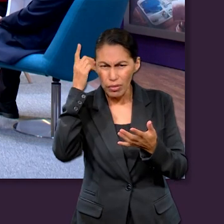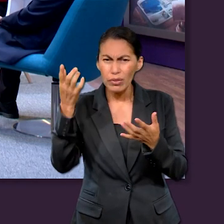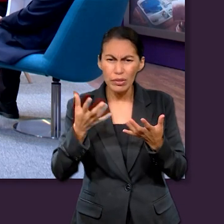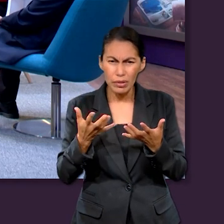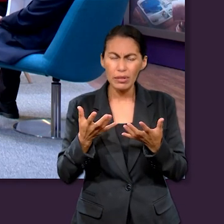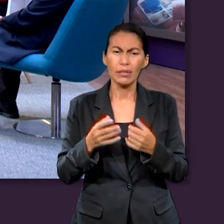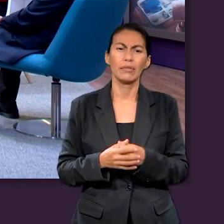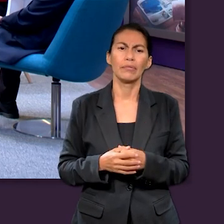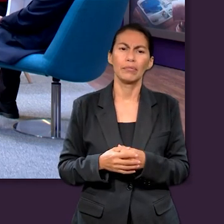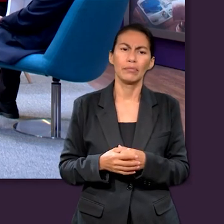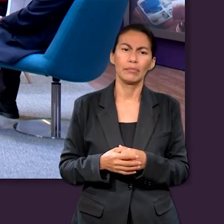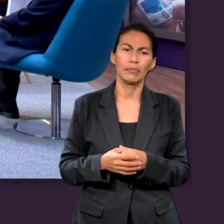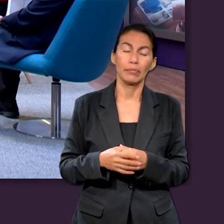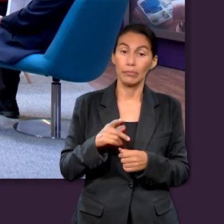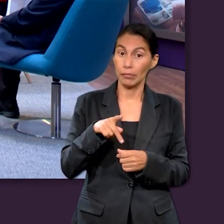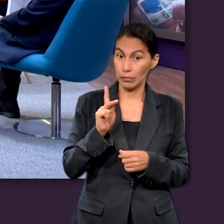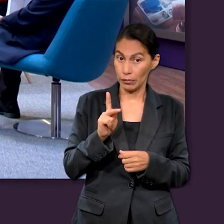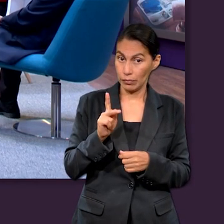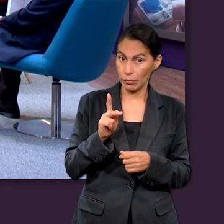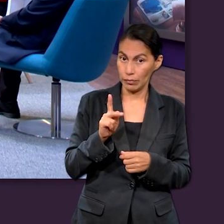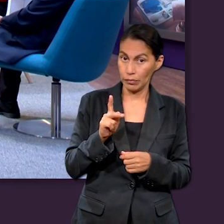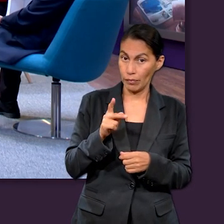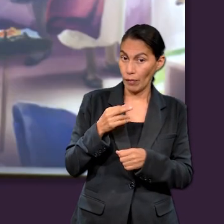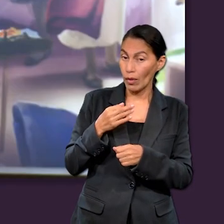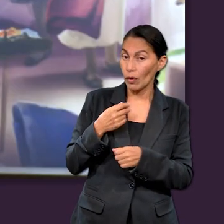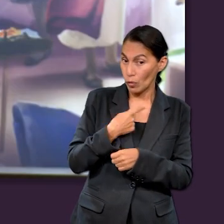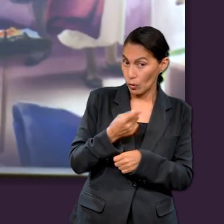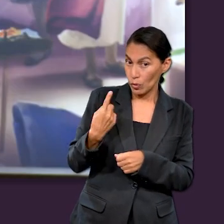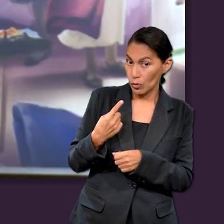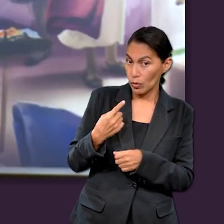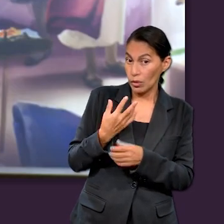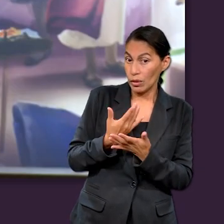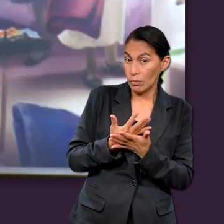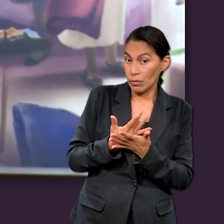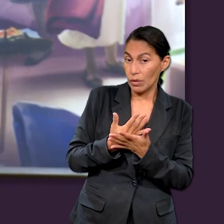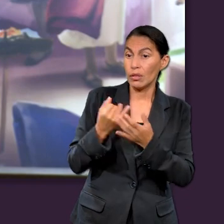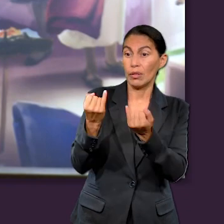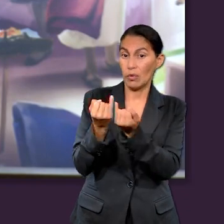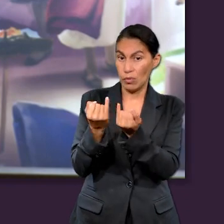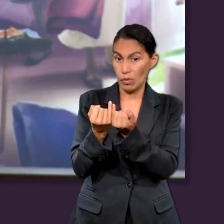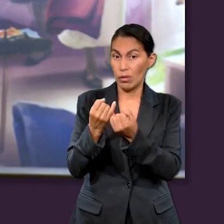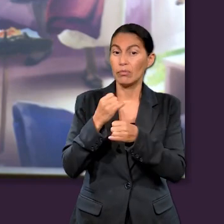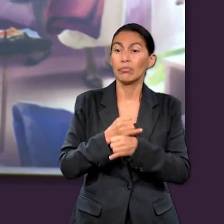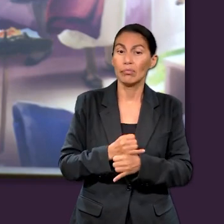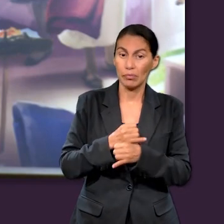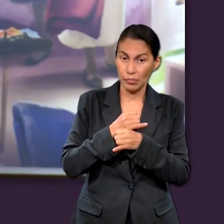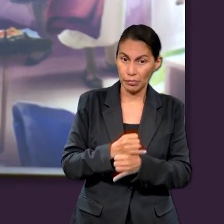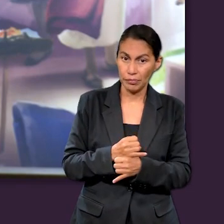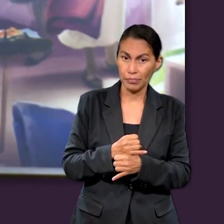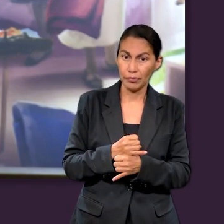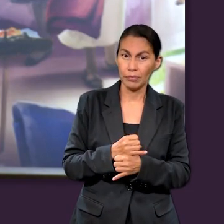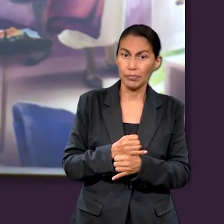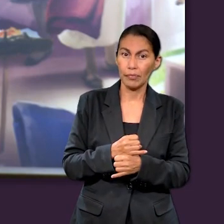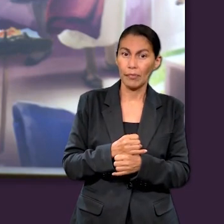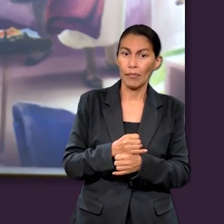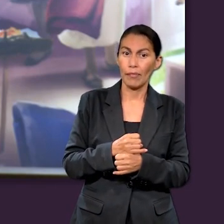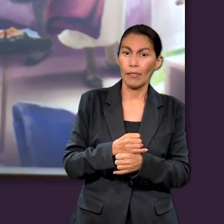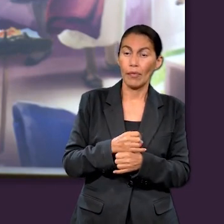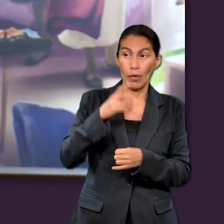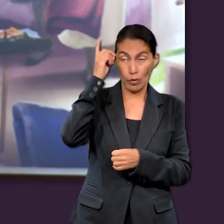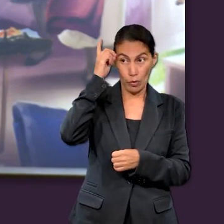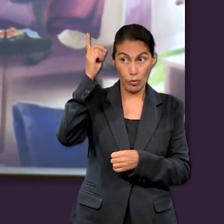piezas que completaban un poco más el cuadro. Pero tenemos esa esperanza igual que Job, que este